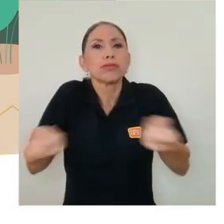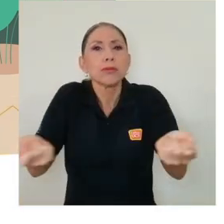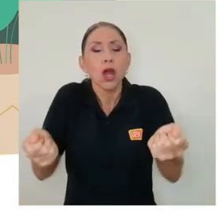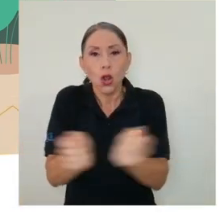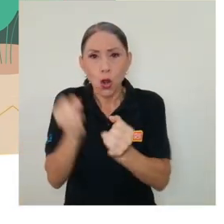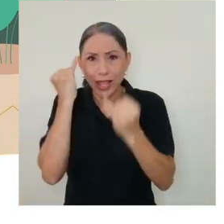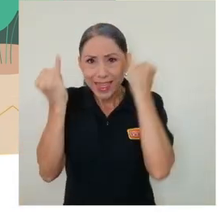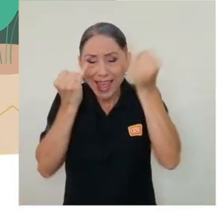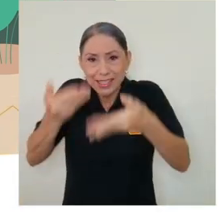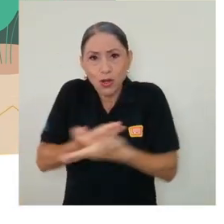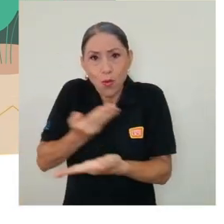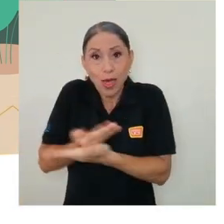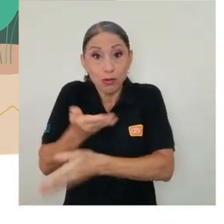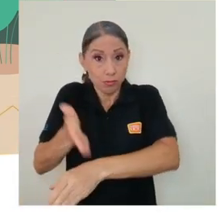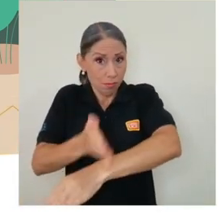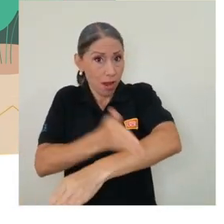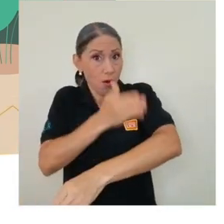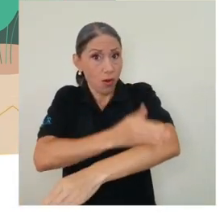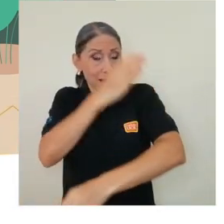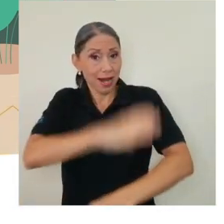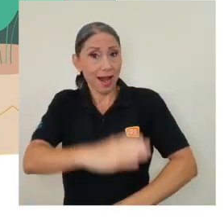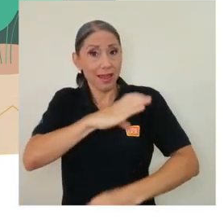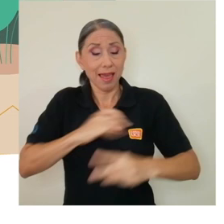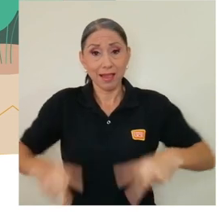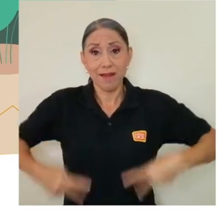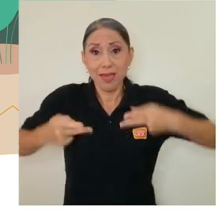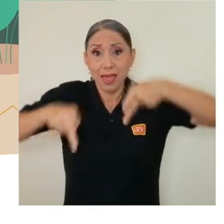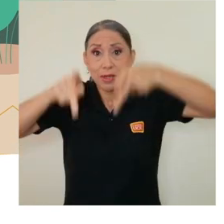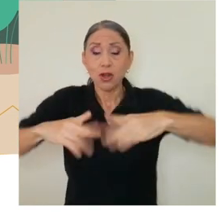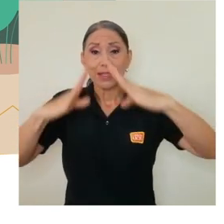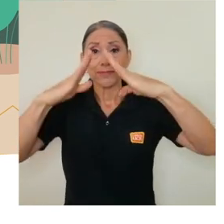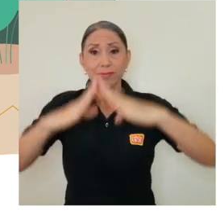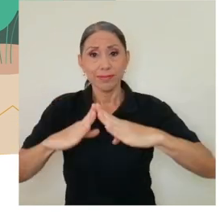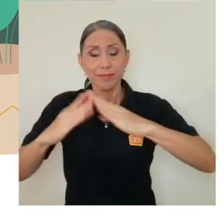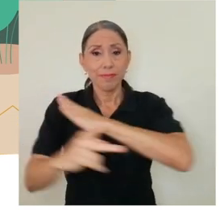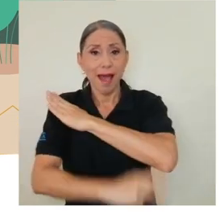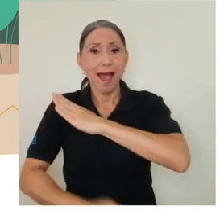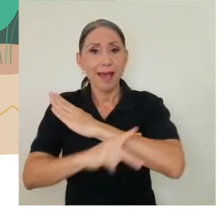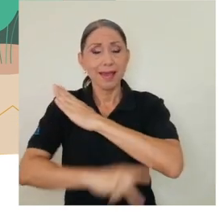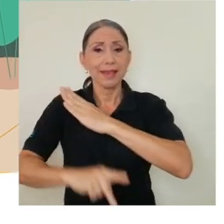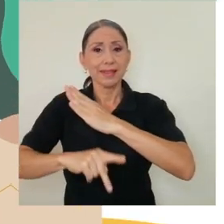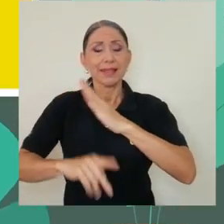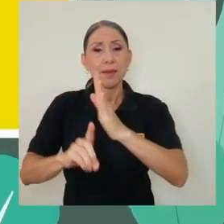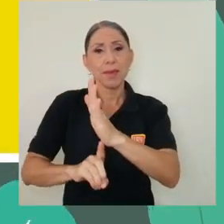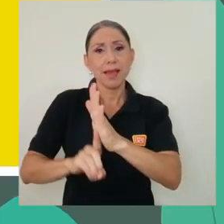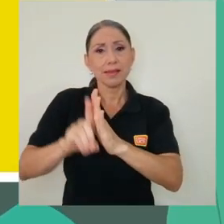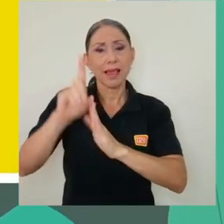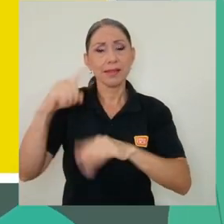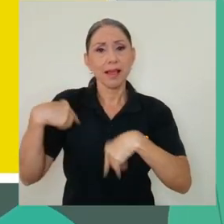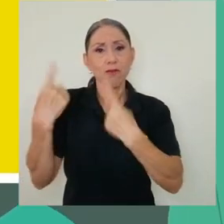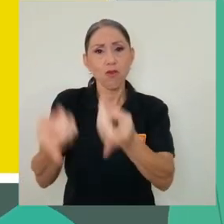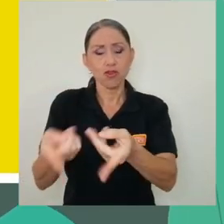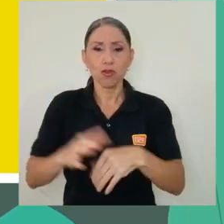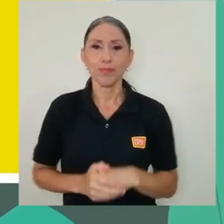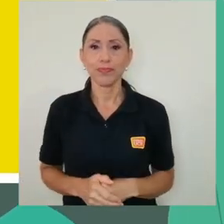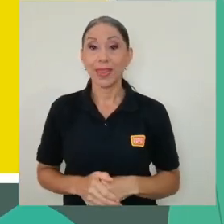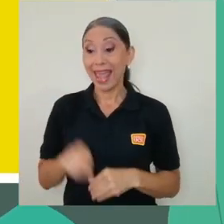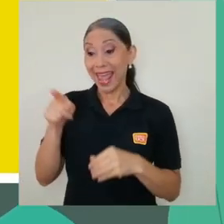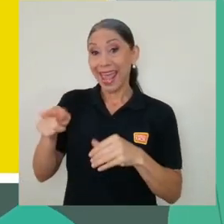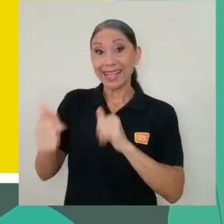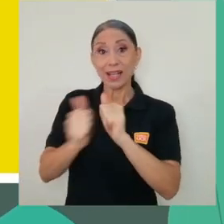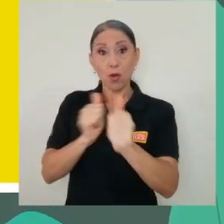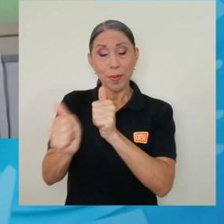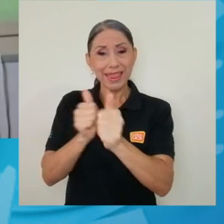innovadoras que mejore la calidad de vida de las personas que habitan países en vías de desarrollo. Bueno, la competencia lo que nos